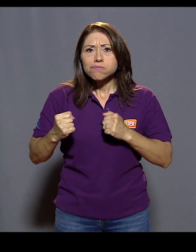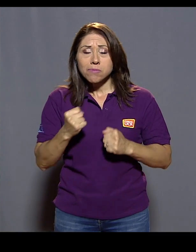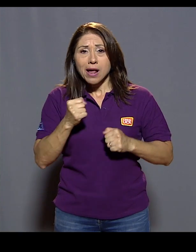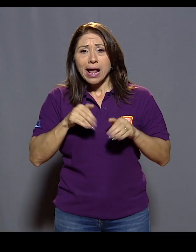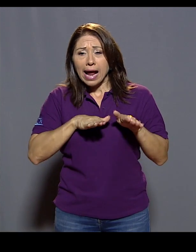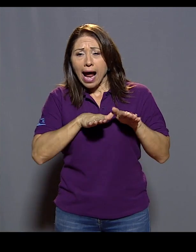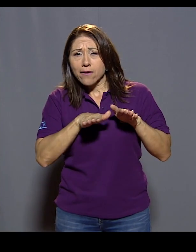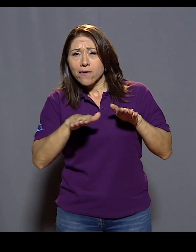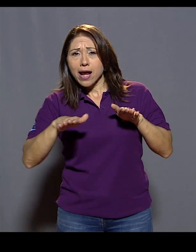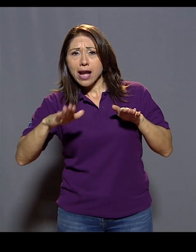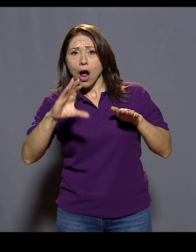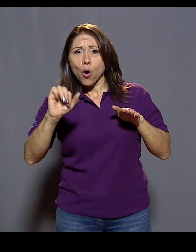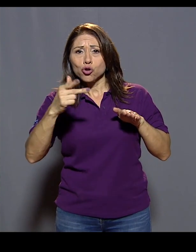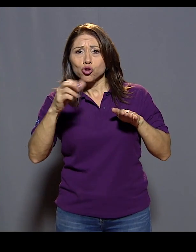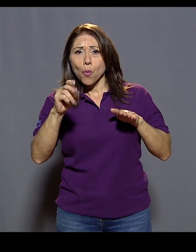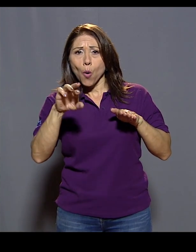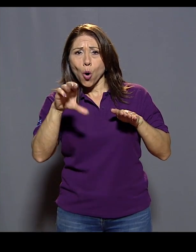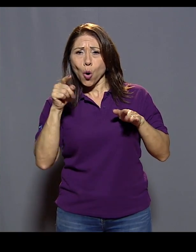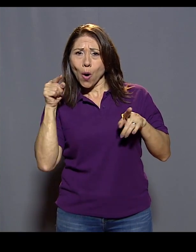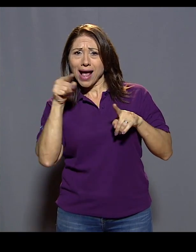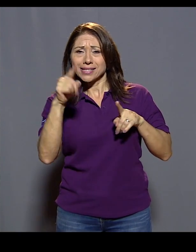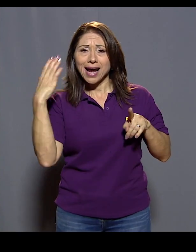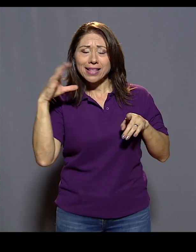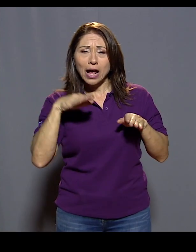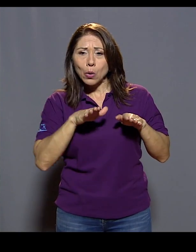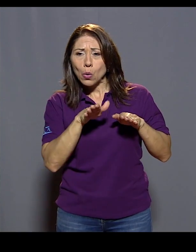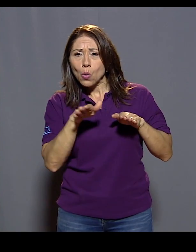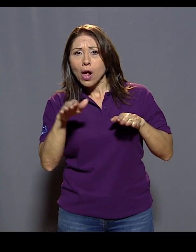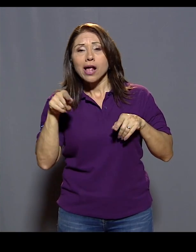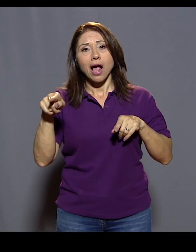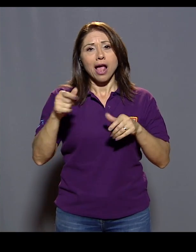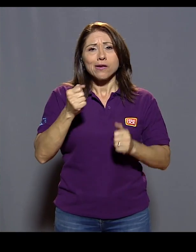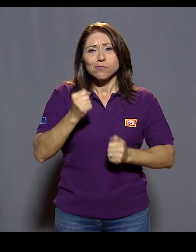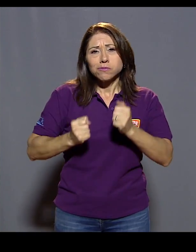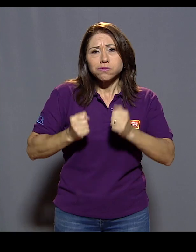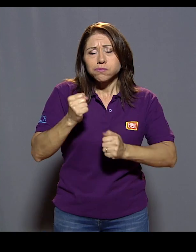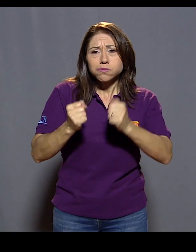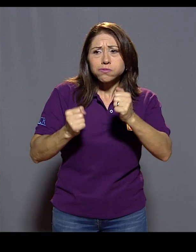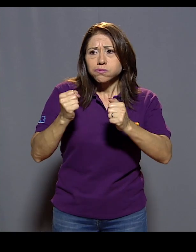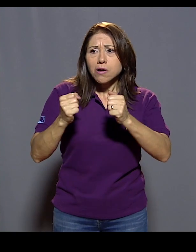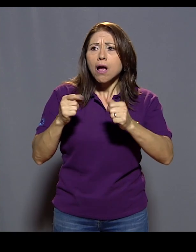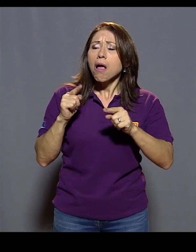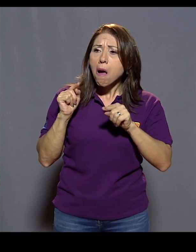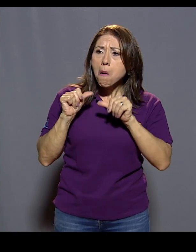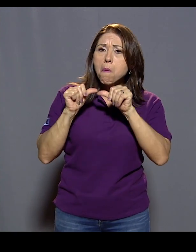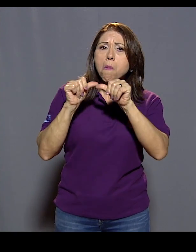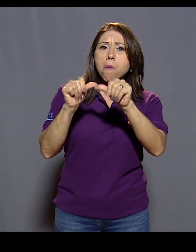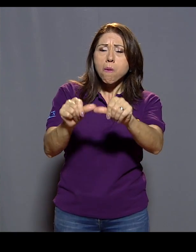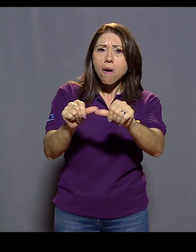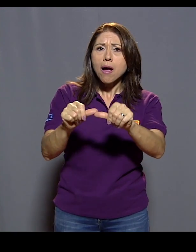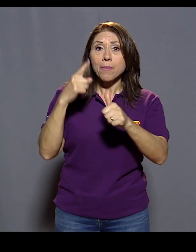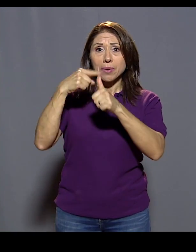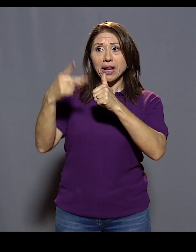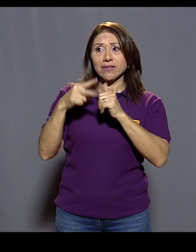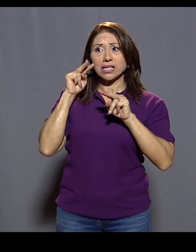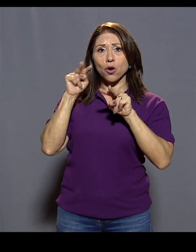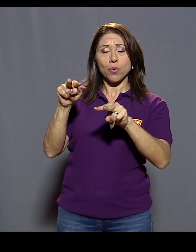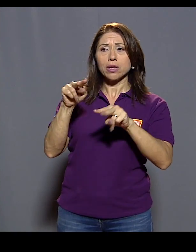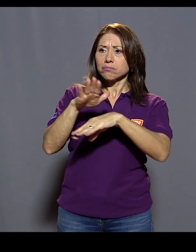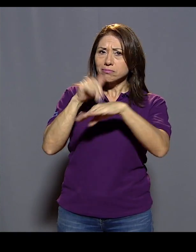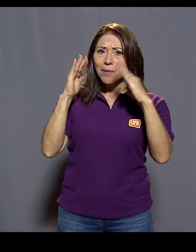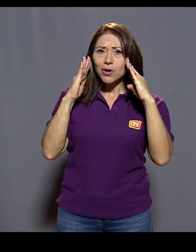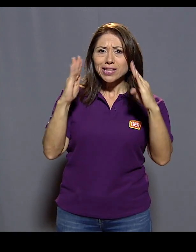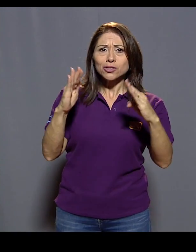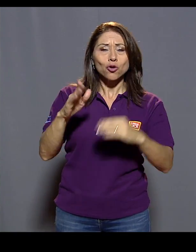vi por primera vez. Me llamó la atención, nunca lo había visto. Yo eran las primeras carreras que transmitía